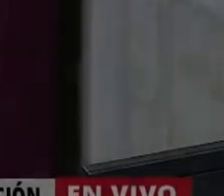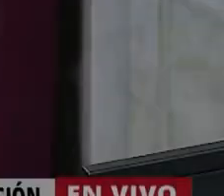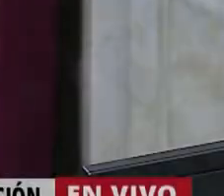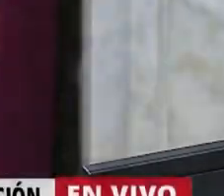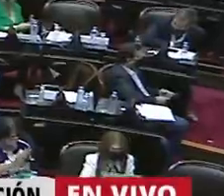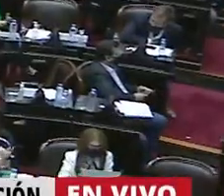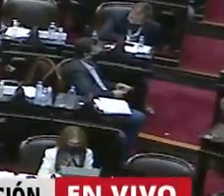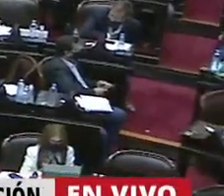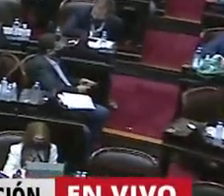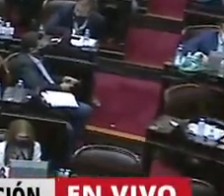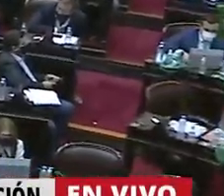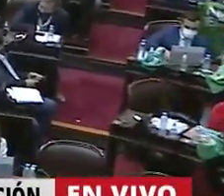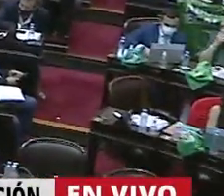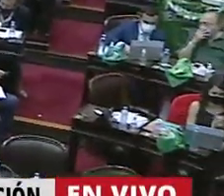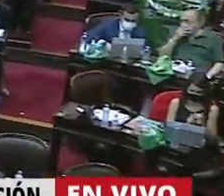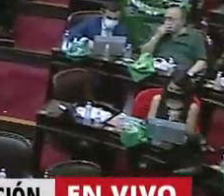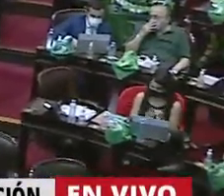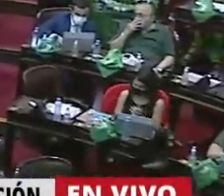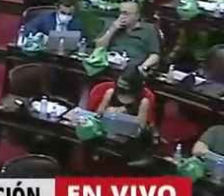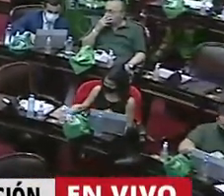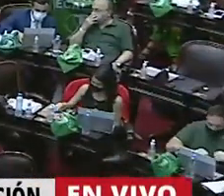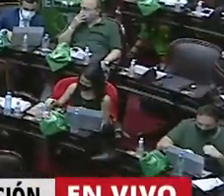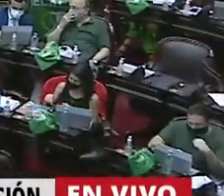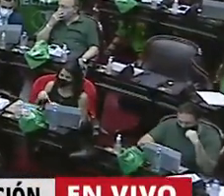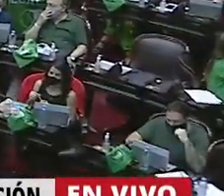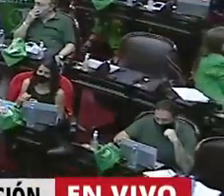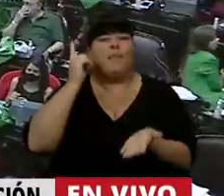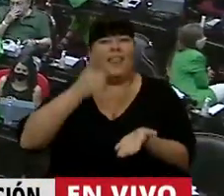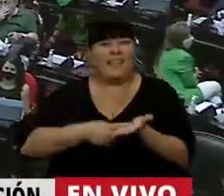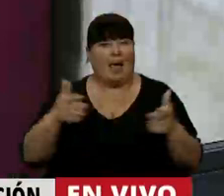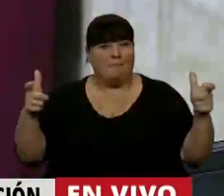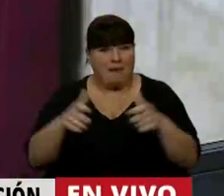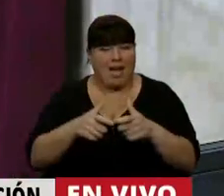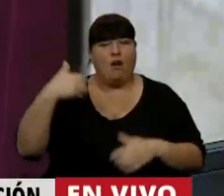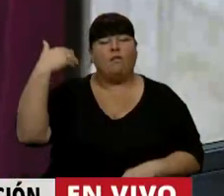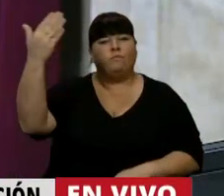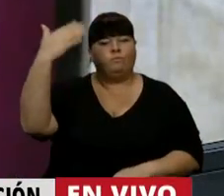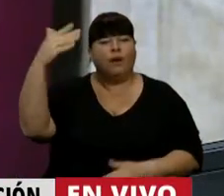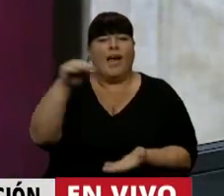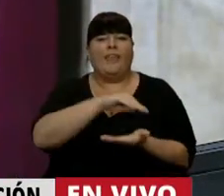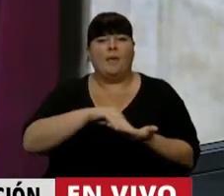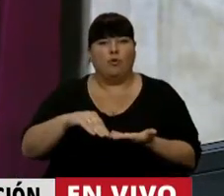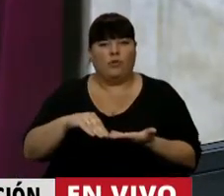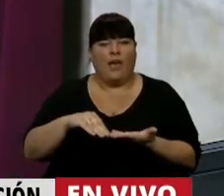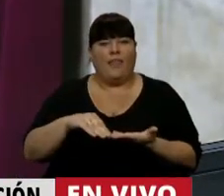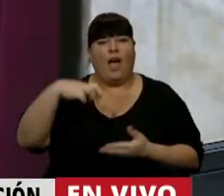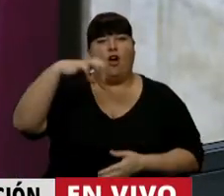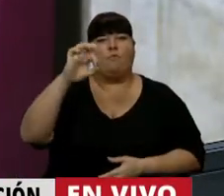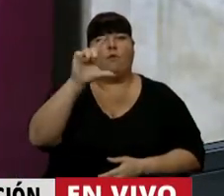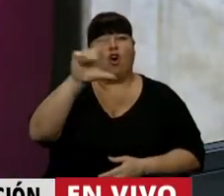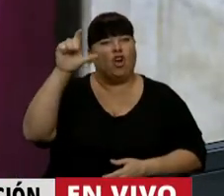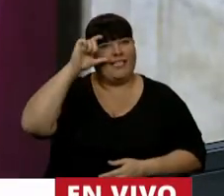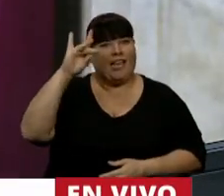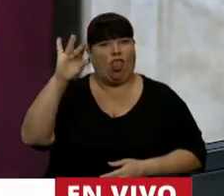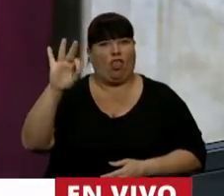Para el informe del dictamen de minoría en el uso de la palabra la diputada Carmen Polledo.